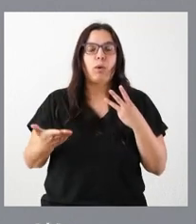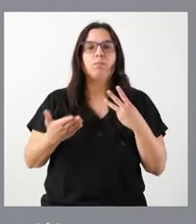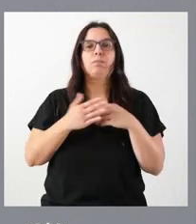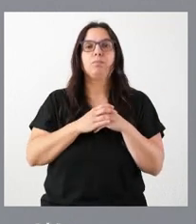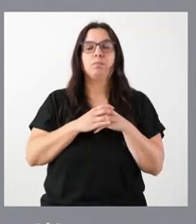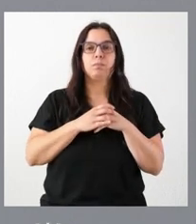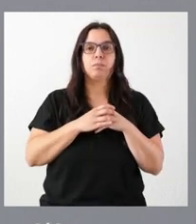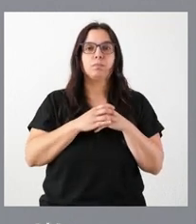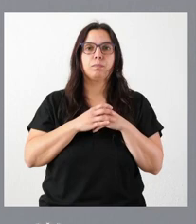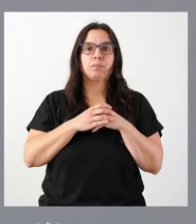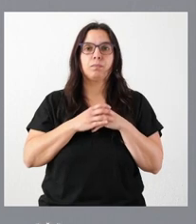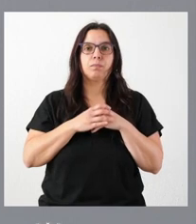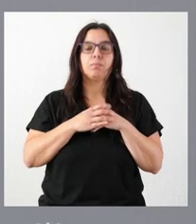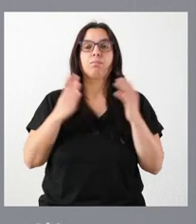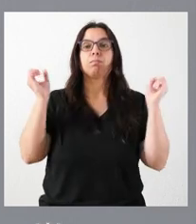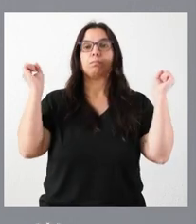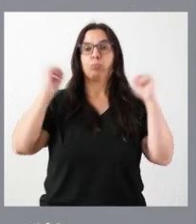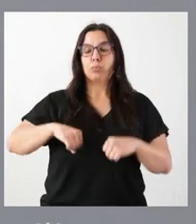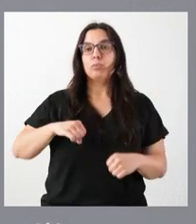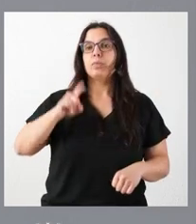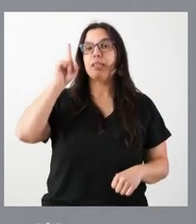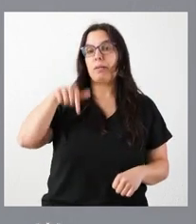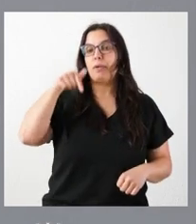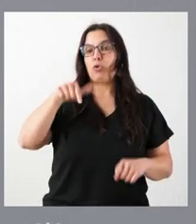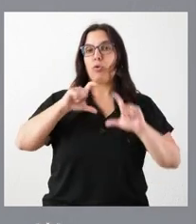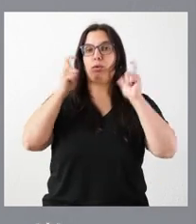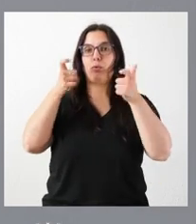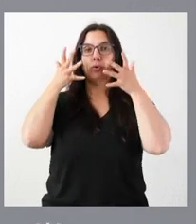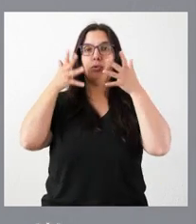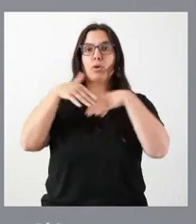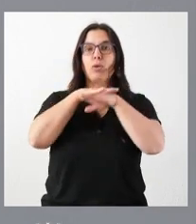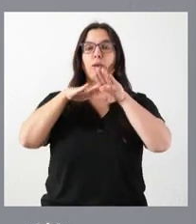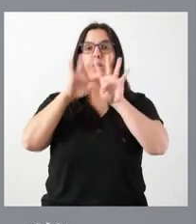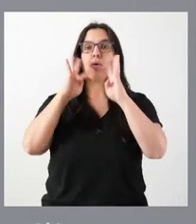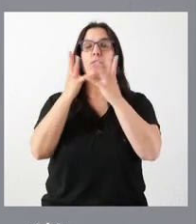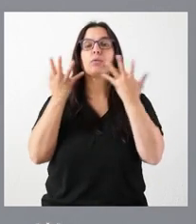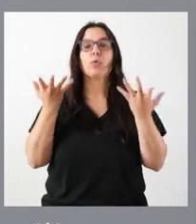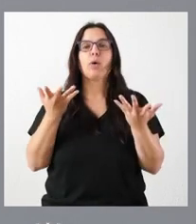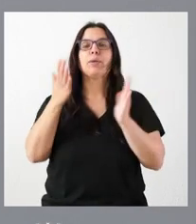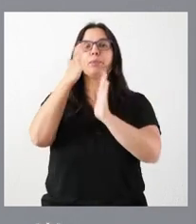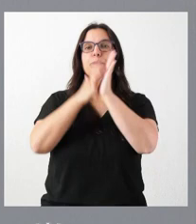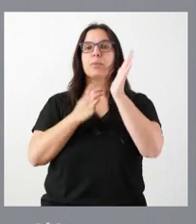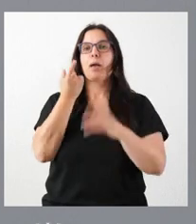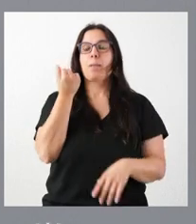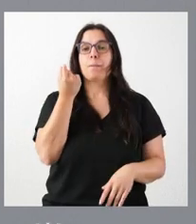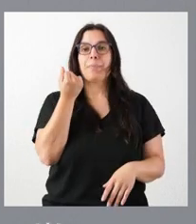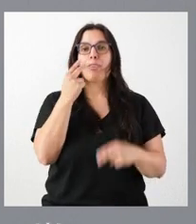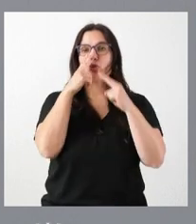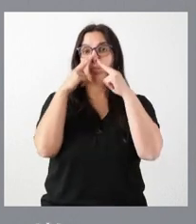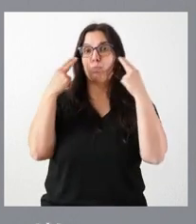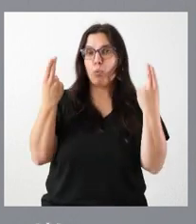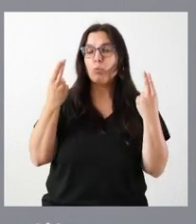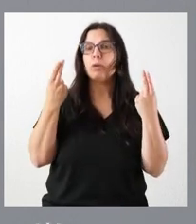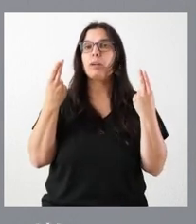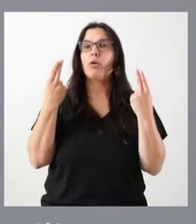que hemos aprobado también en este Consejo de Gobierno la reducción de los precios públicos